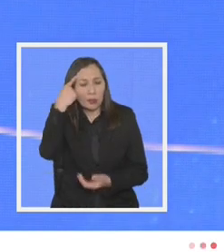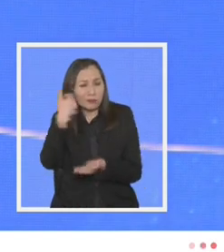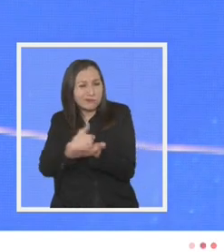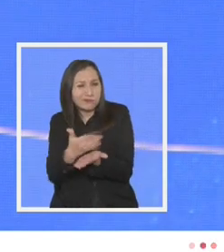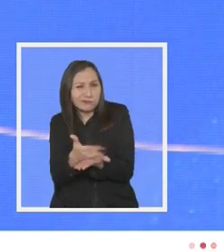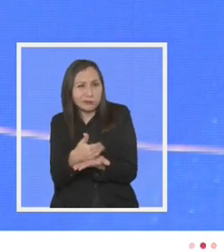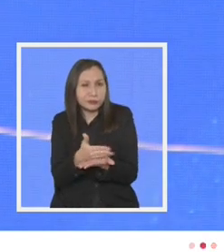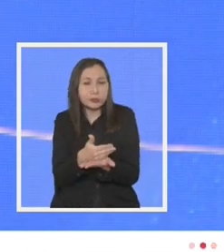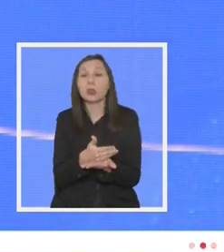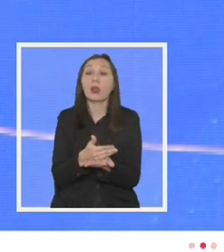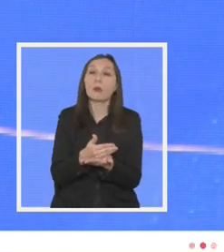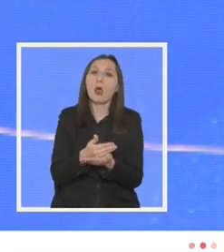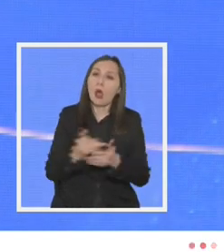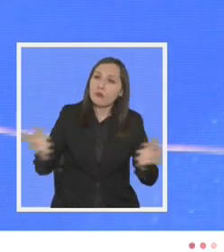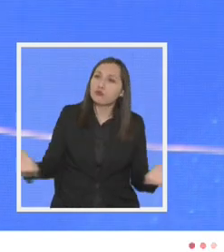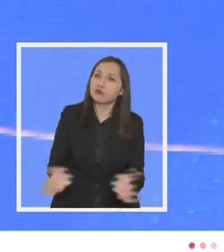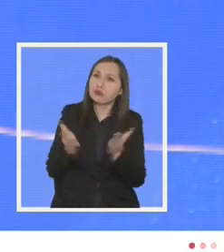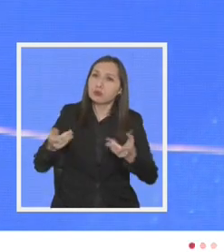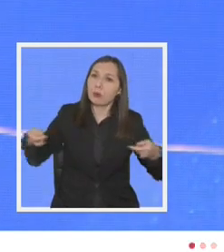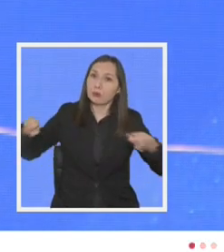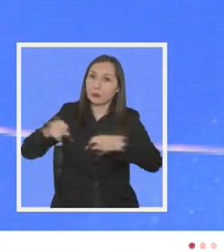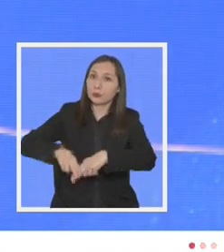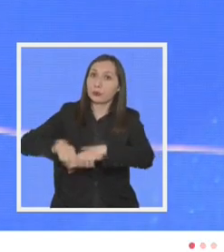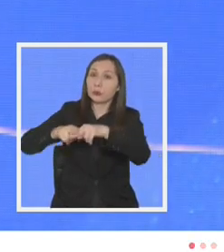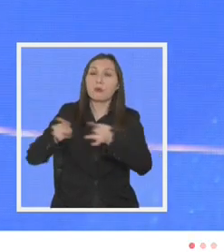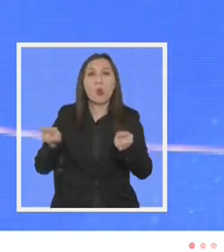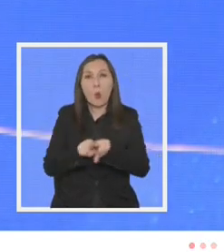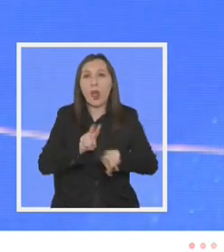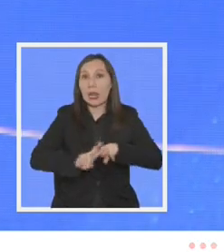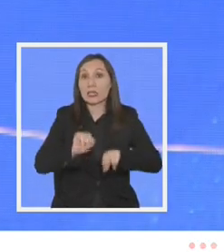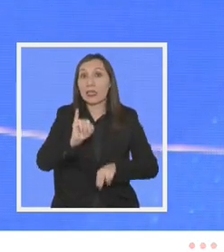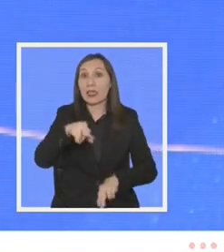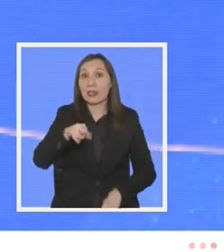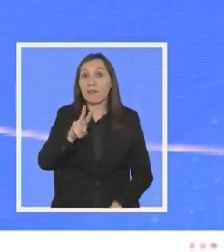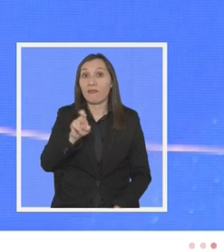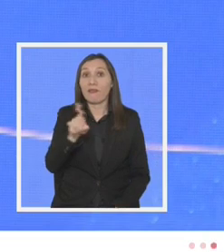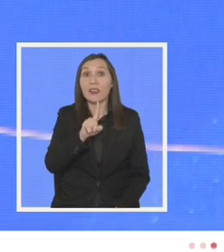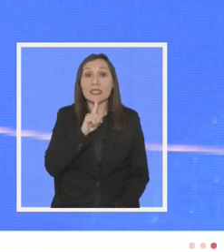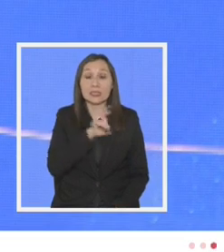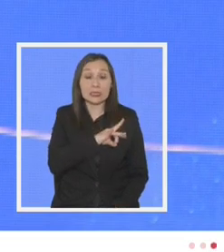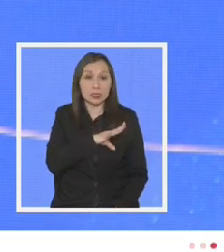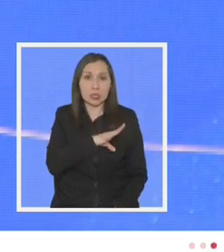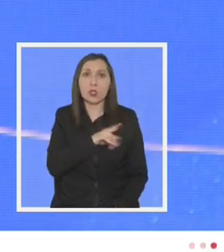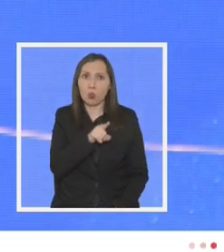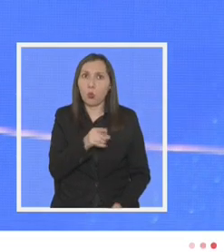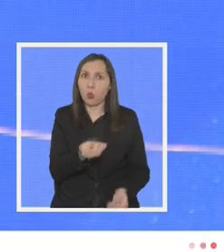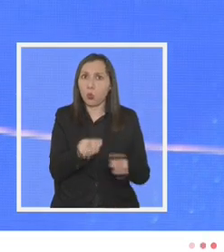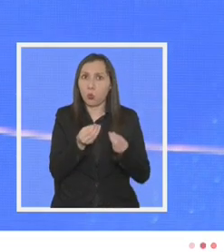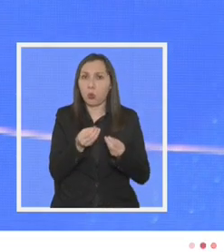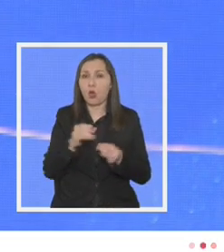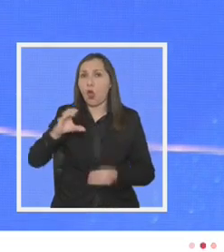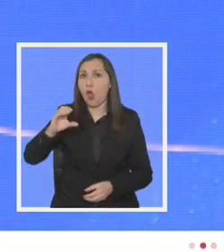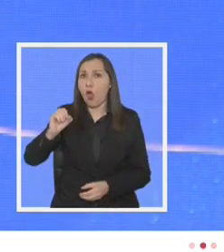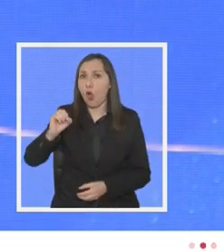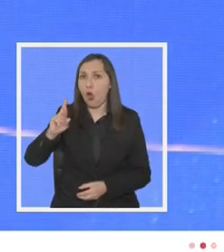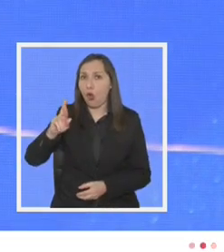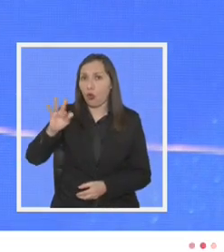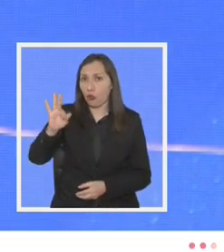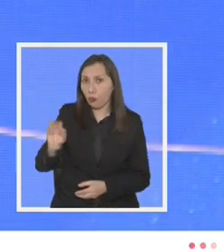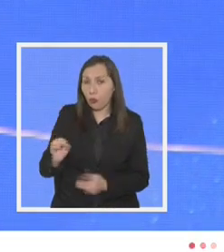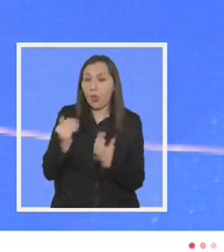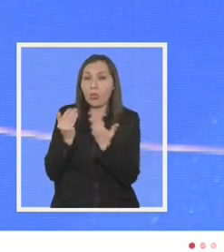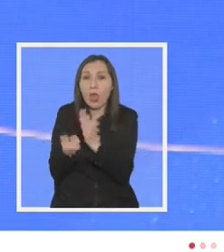estrategias para promover la inversión como ha hecho Invest Chile un tremendo trabajo el que ha hecho Invest Chile lo que ha hecho Corfo también